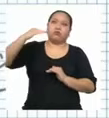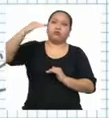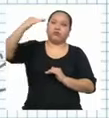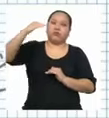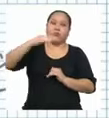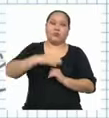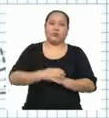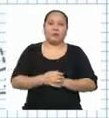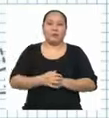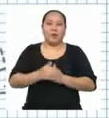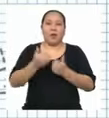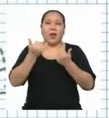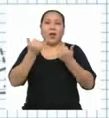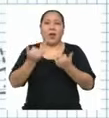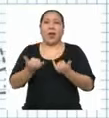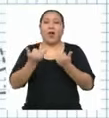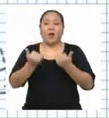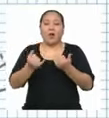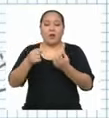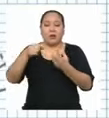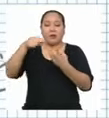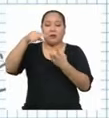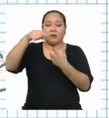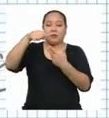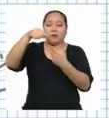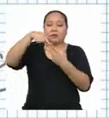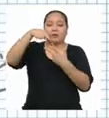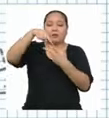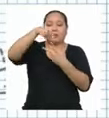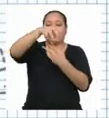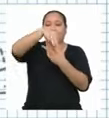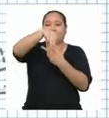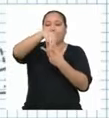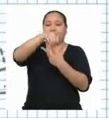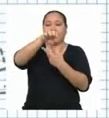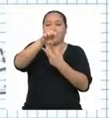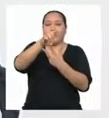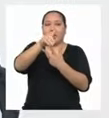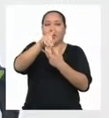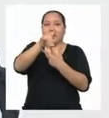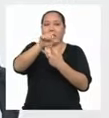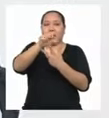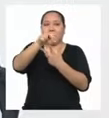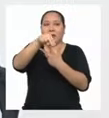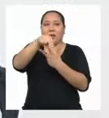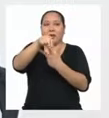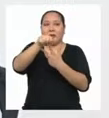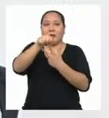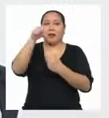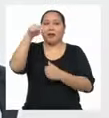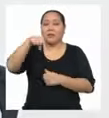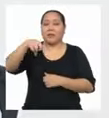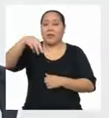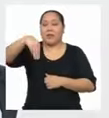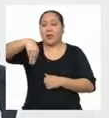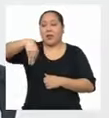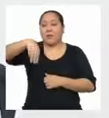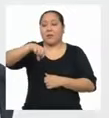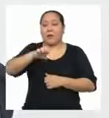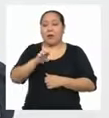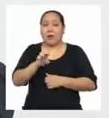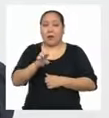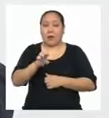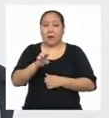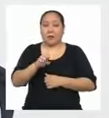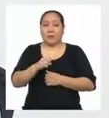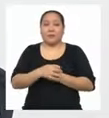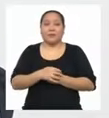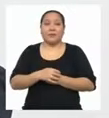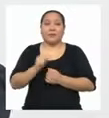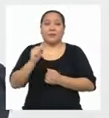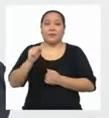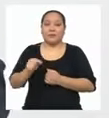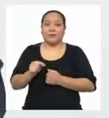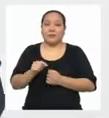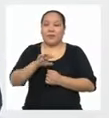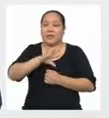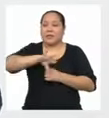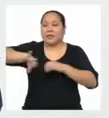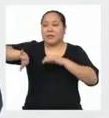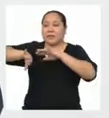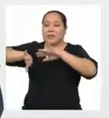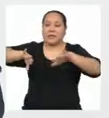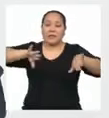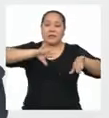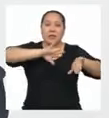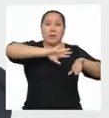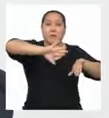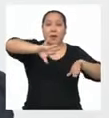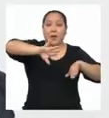nos toca hablar de la mediana La mediana el número que separa a la serie de datos ordenados en forma